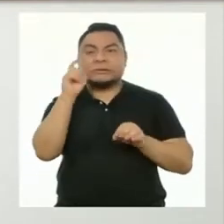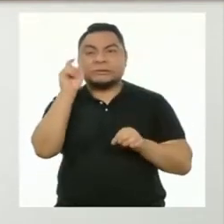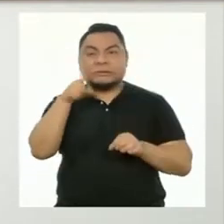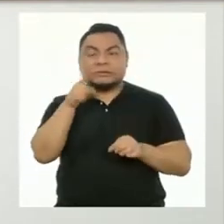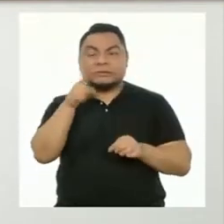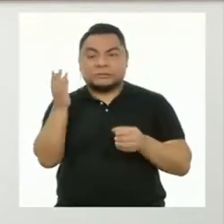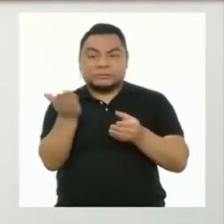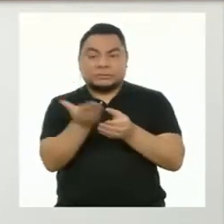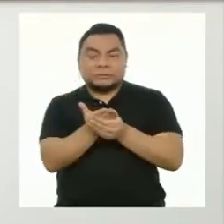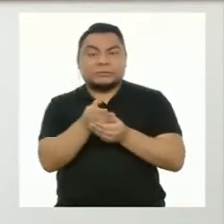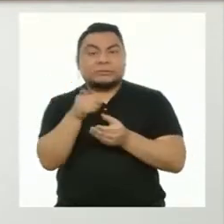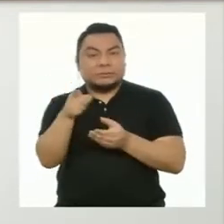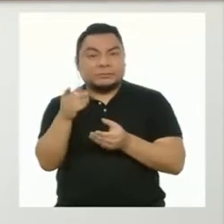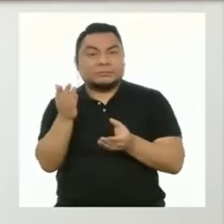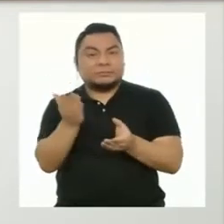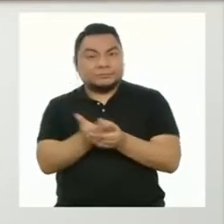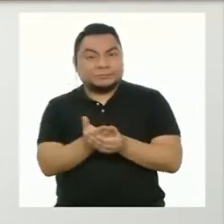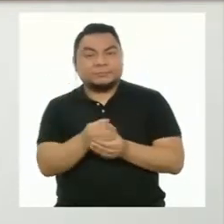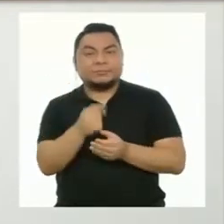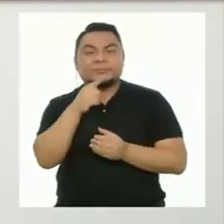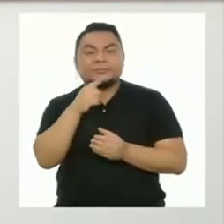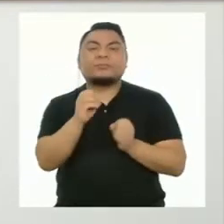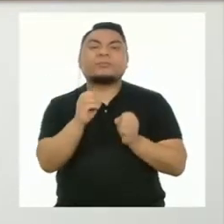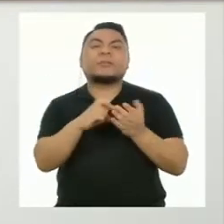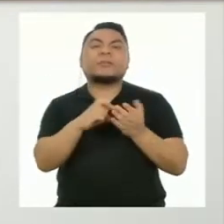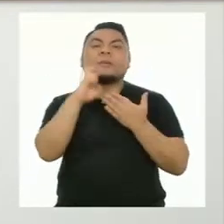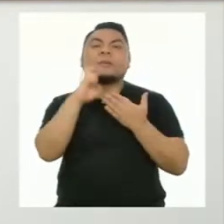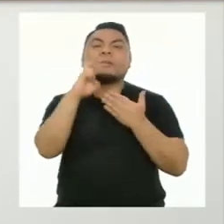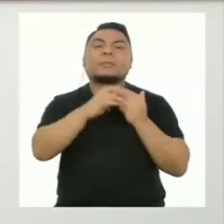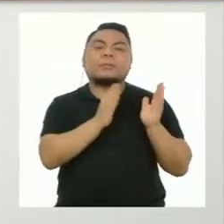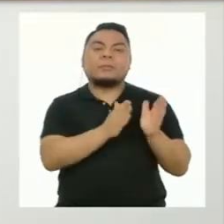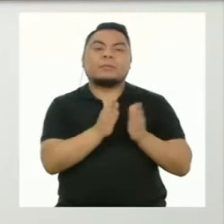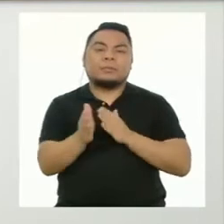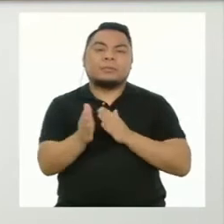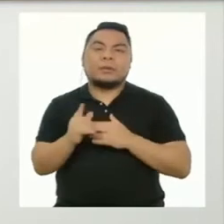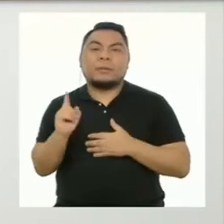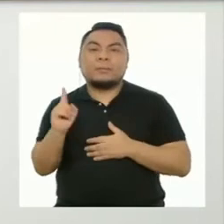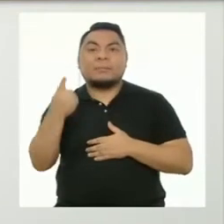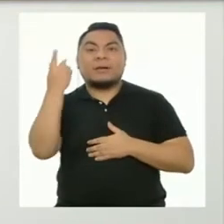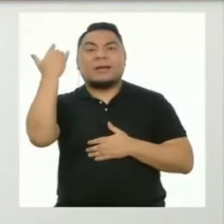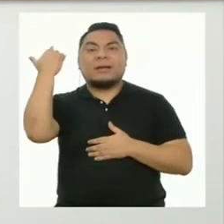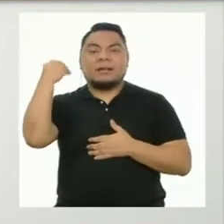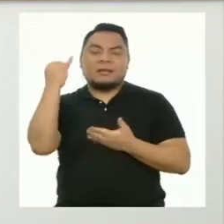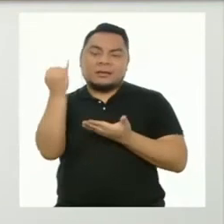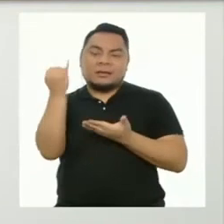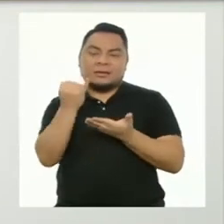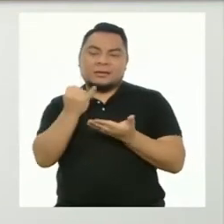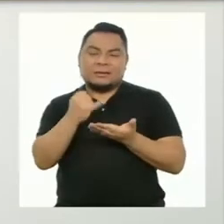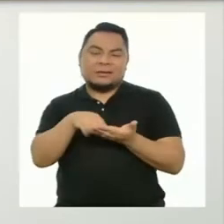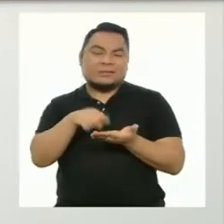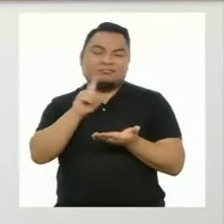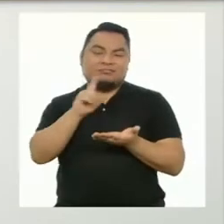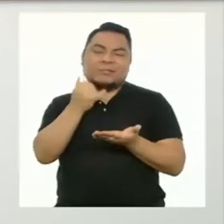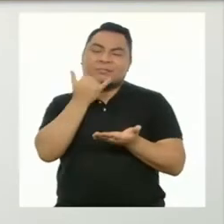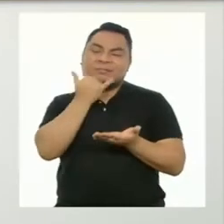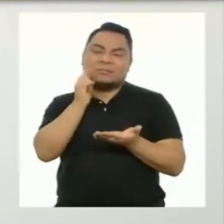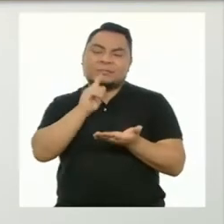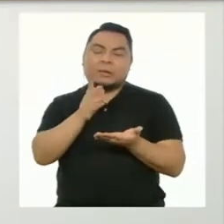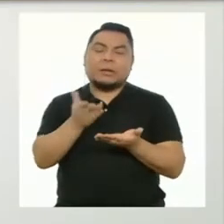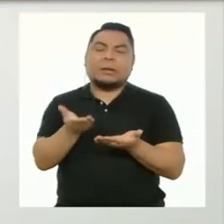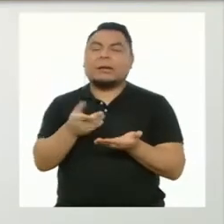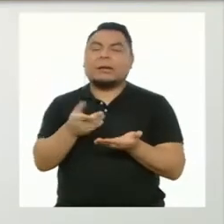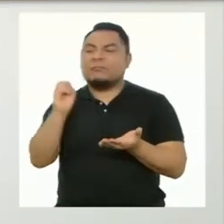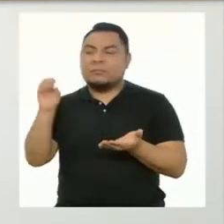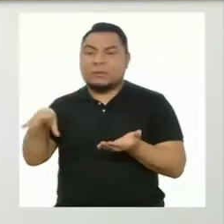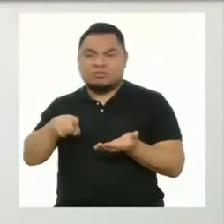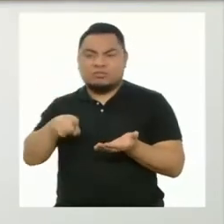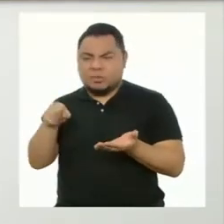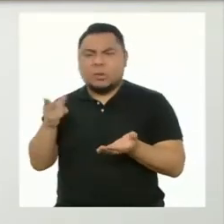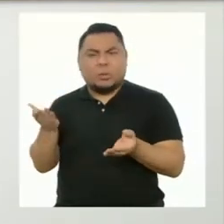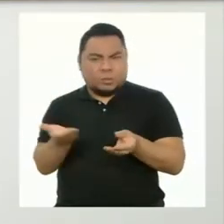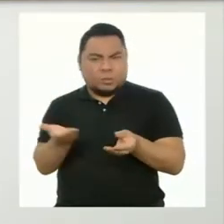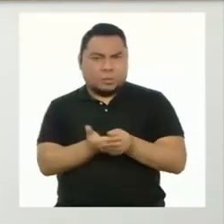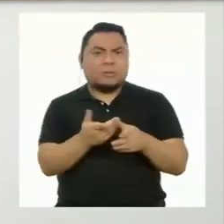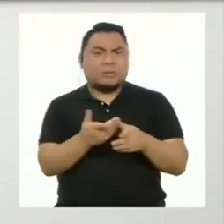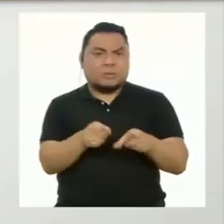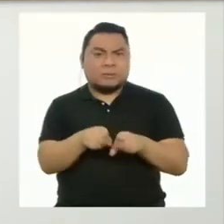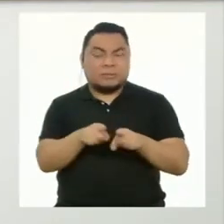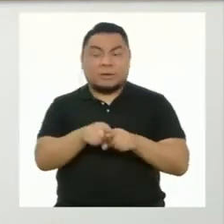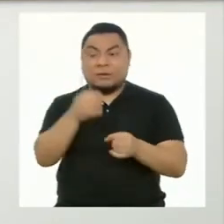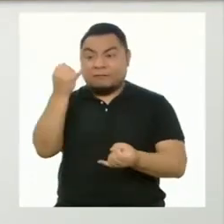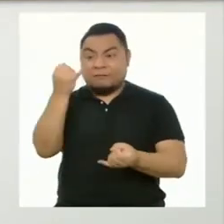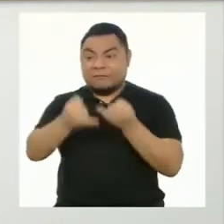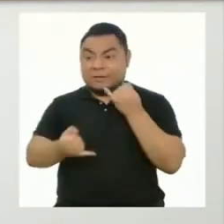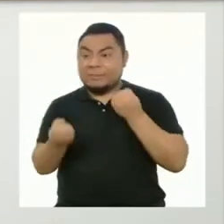guardes en tu portafolio la planificación, la primera versión y la última. Así podrás observar